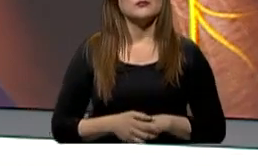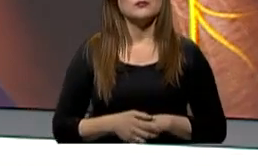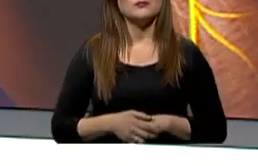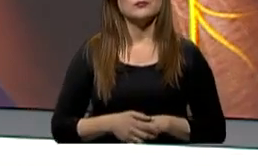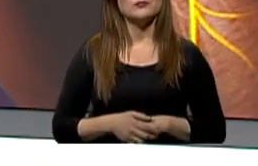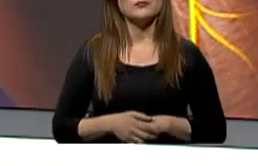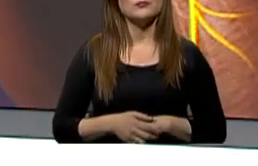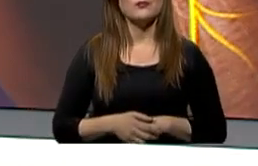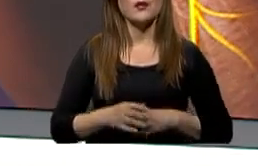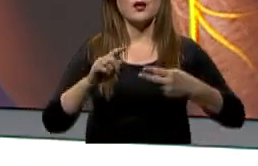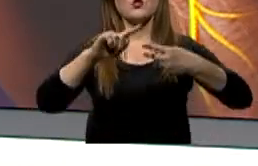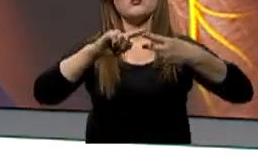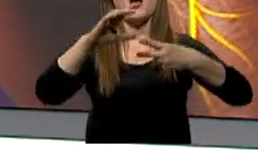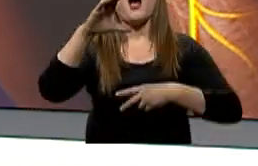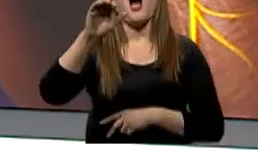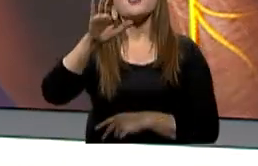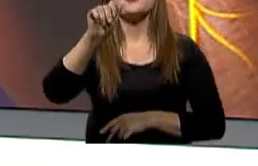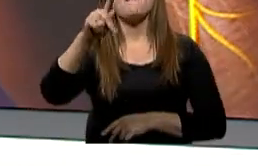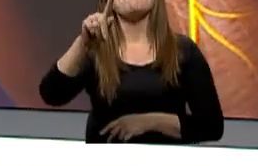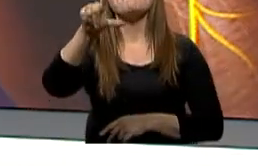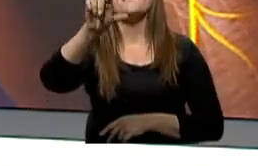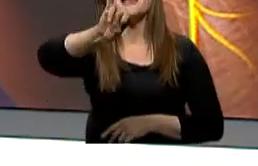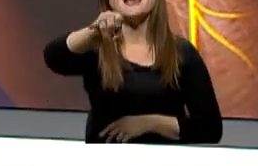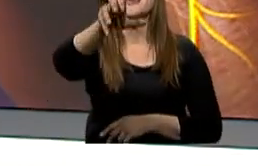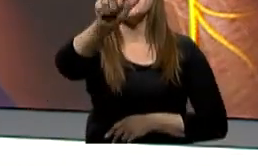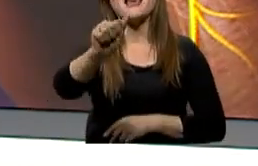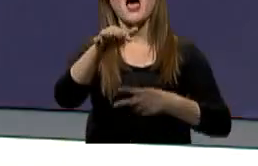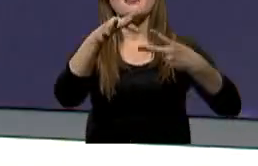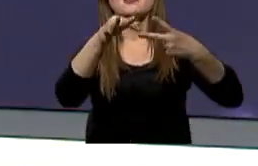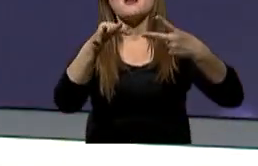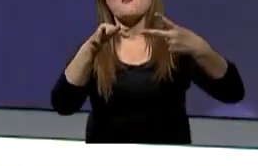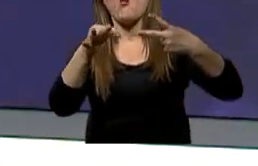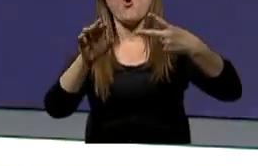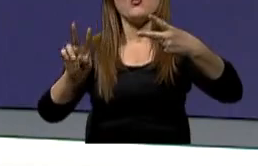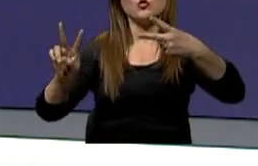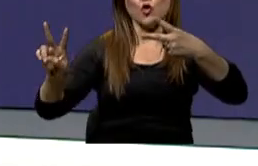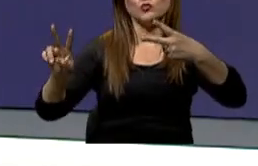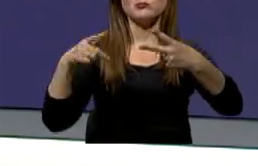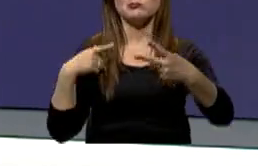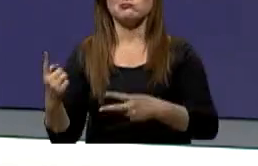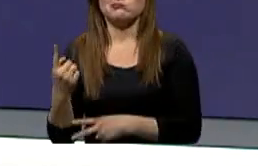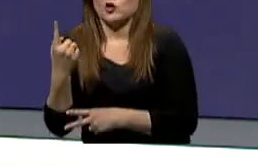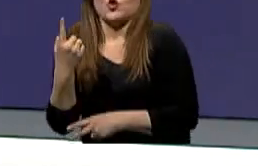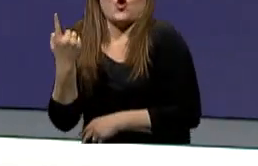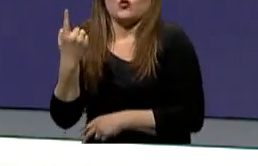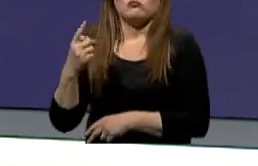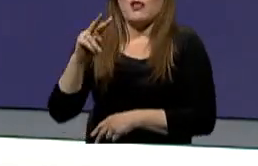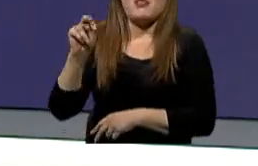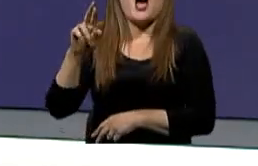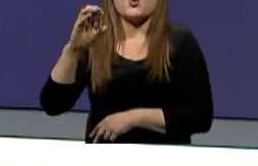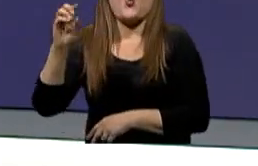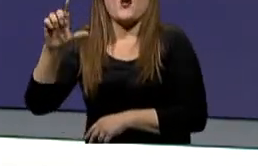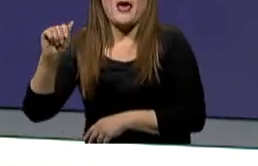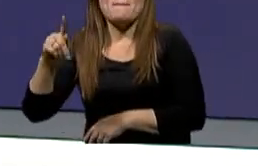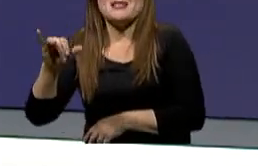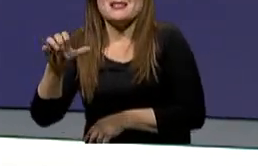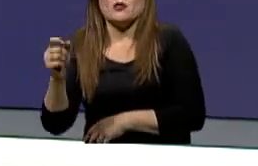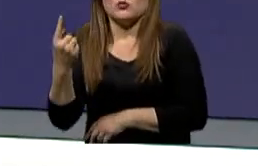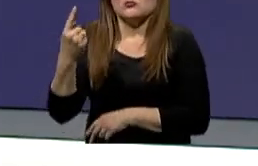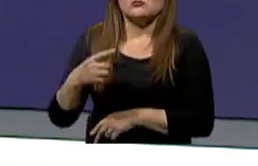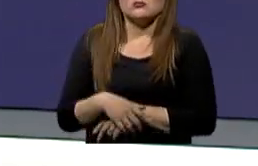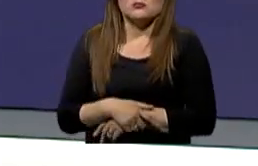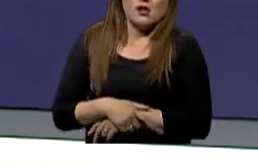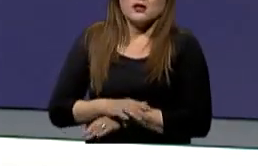narcolepsia también es denominada tipo 2. Es importante que ustedes entiendan que aunque la narcolepsia es una condición poco común, según el